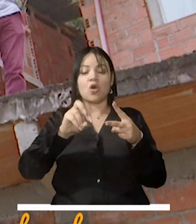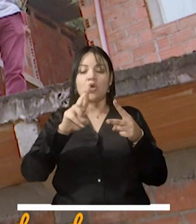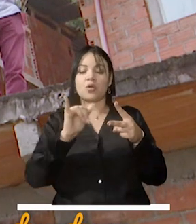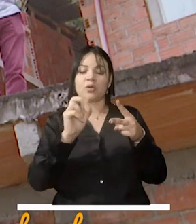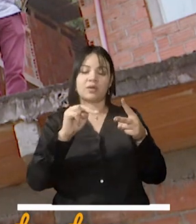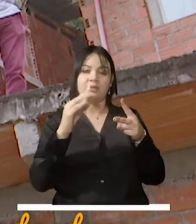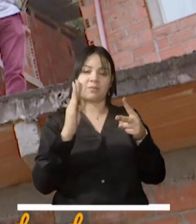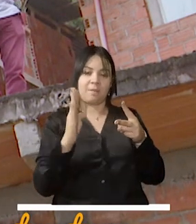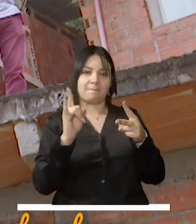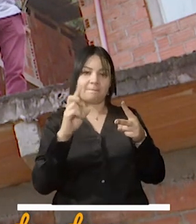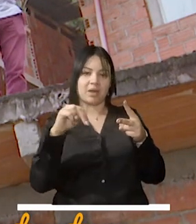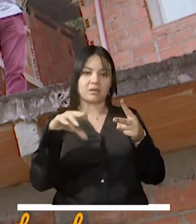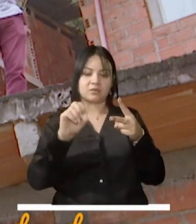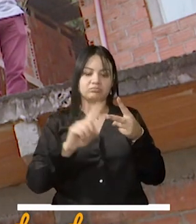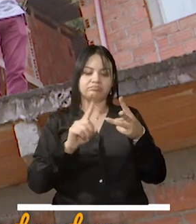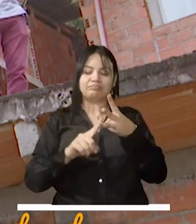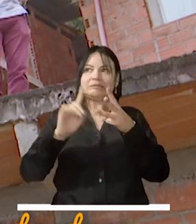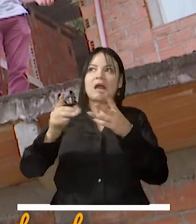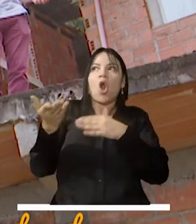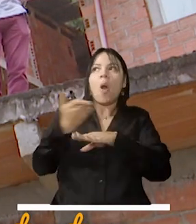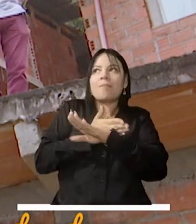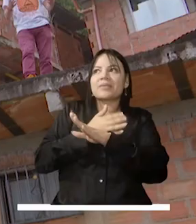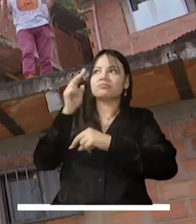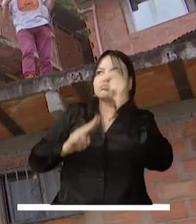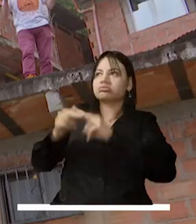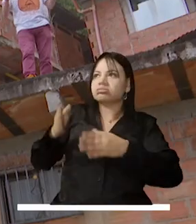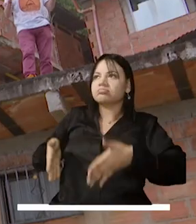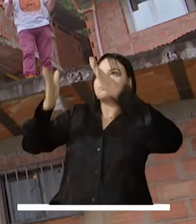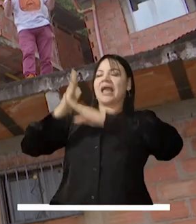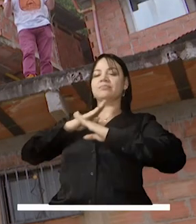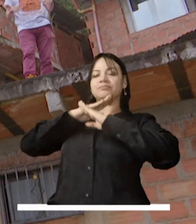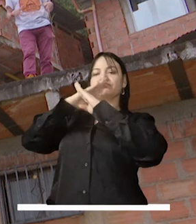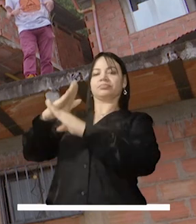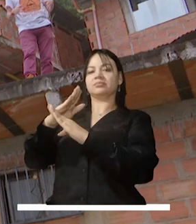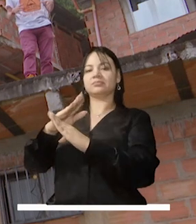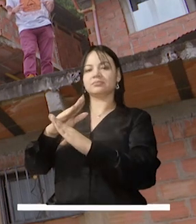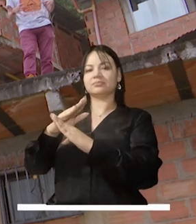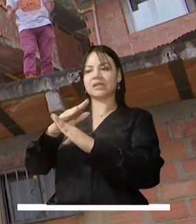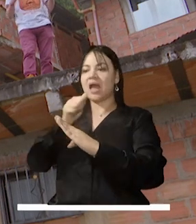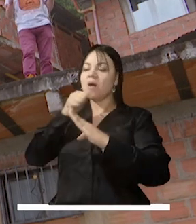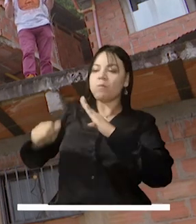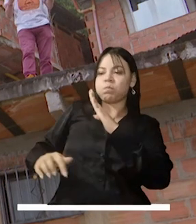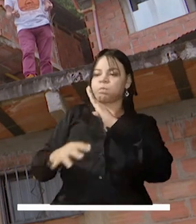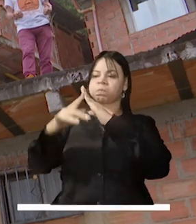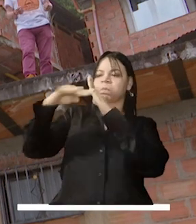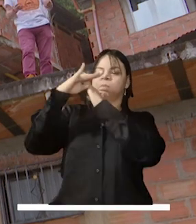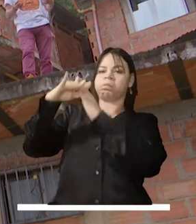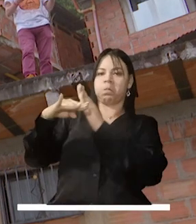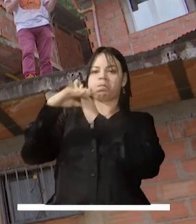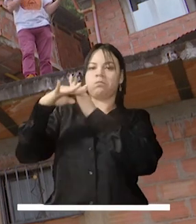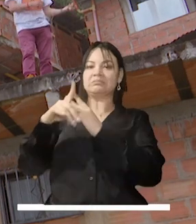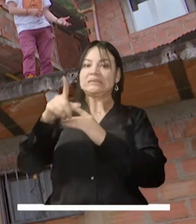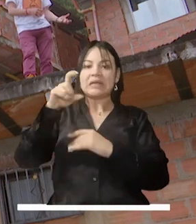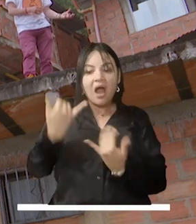La ejecución de las obras del Plan de Mitigación del Riesgo para la Infraestructura. Y que incluso en este sitio donde estamos es una de las obras